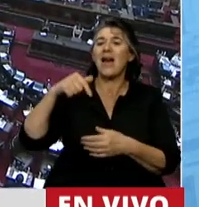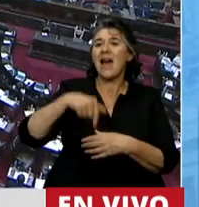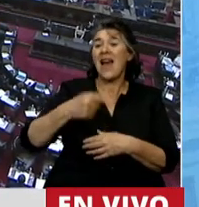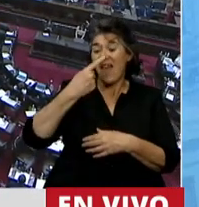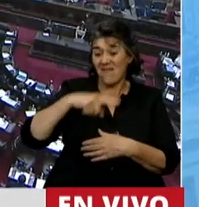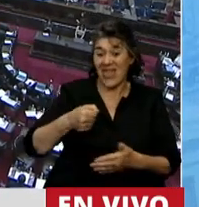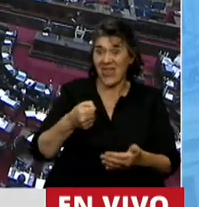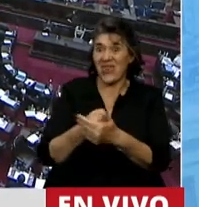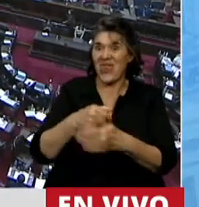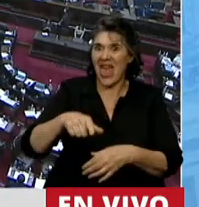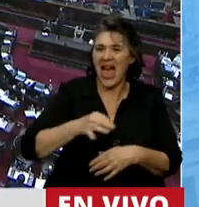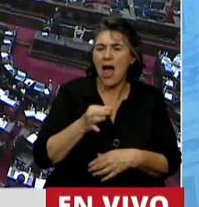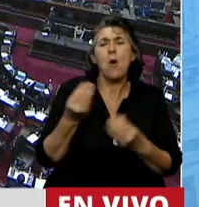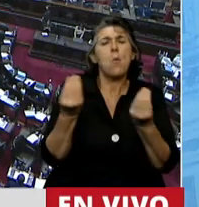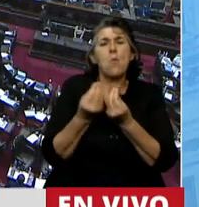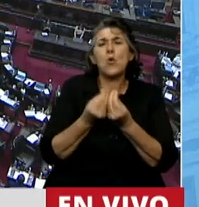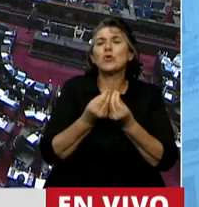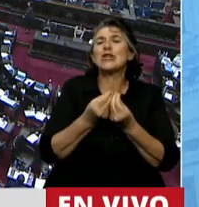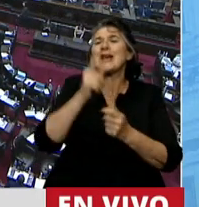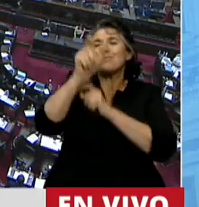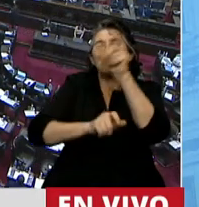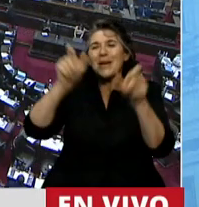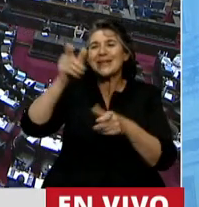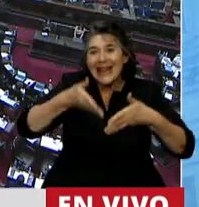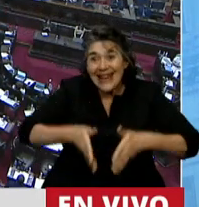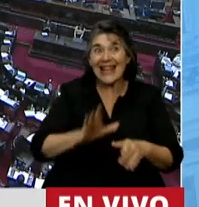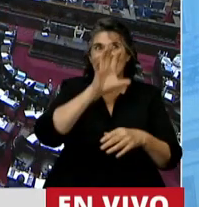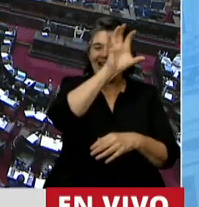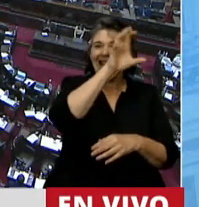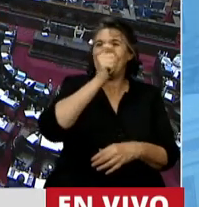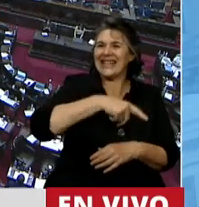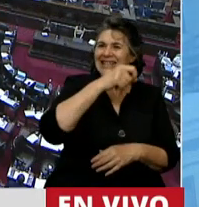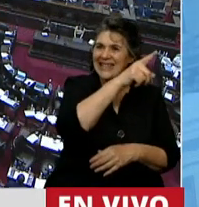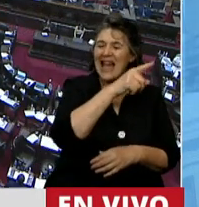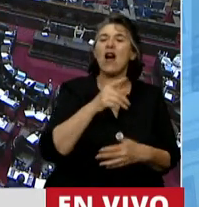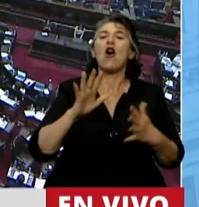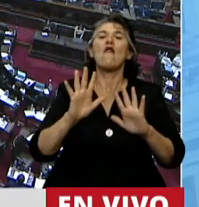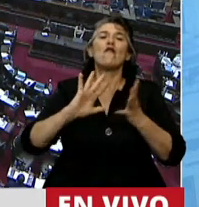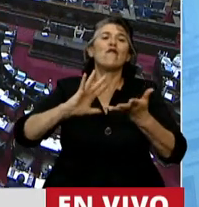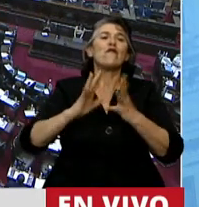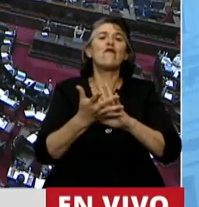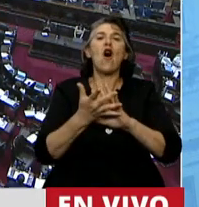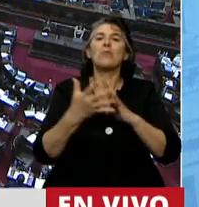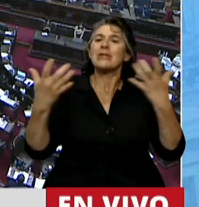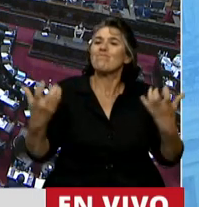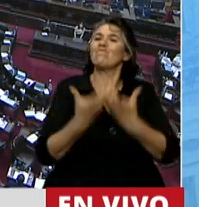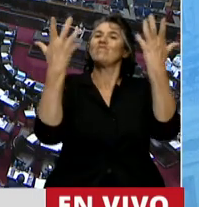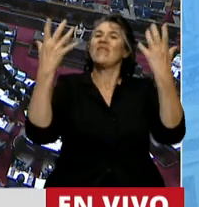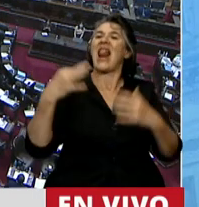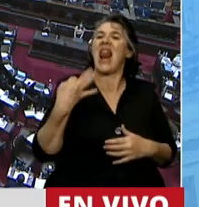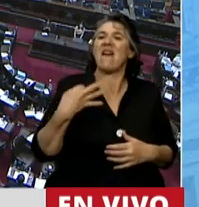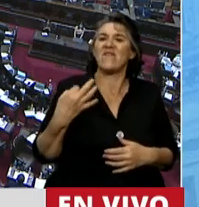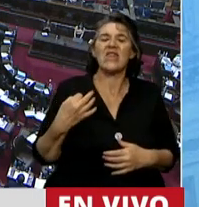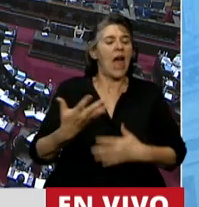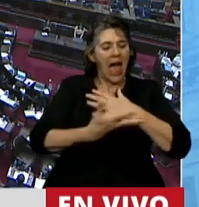chaqueñas y muchos chaqueños, celebrando la vida y no el aborto. Y es más, reitero mi compromiso